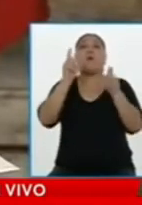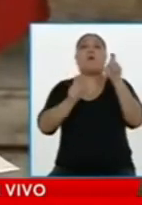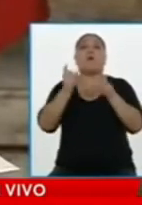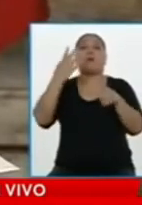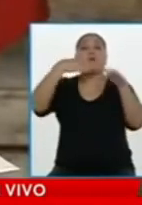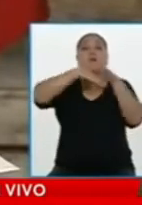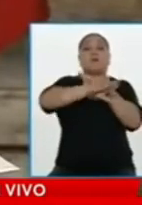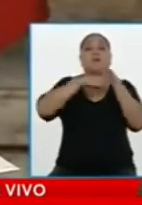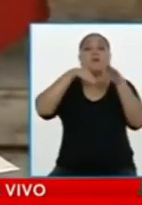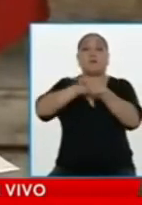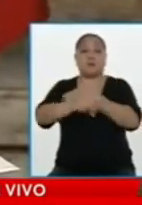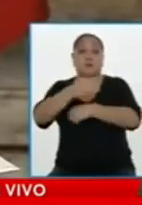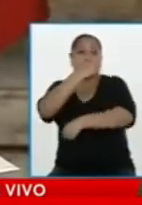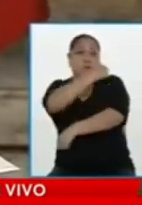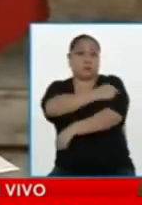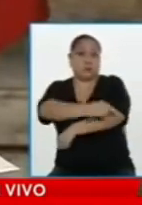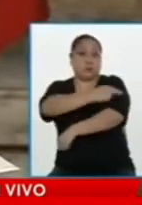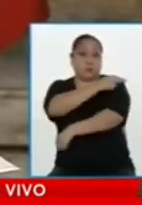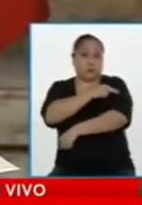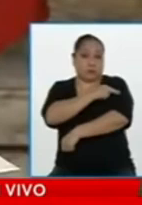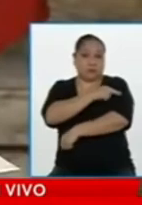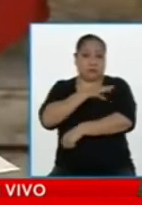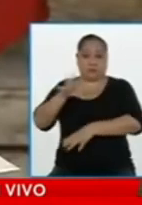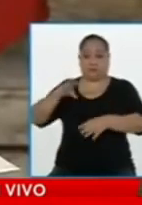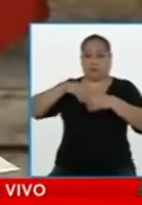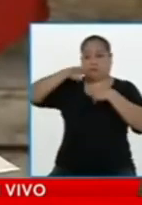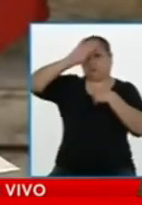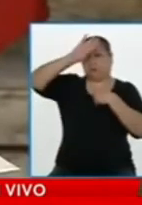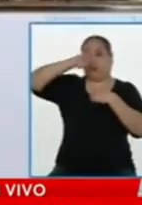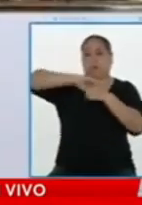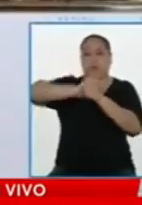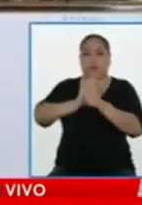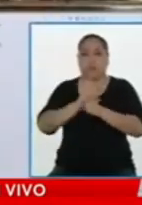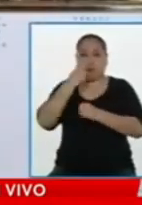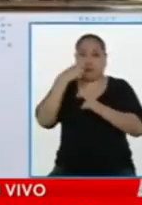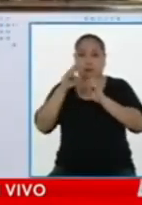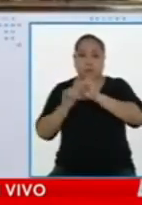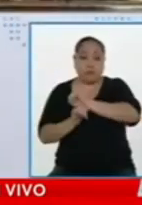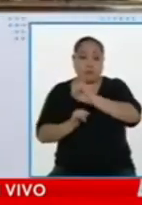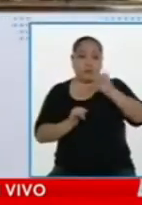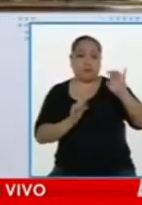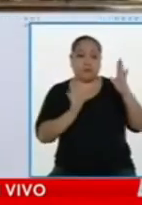No hay capacitación para manejar nuevos equipos.